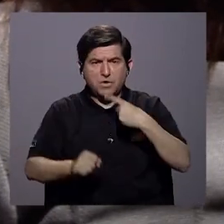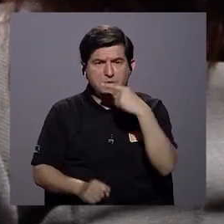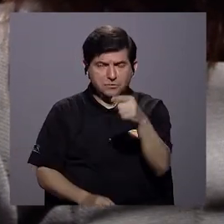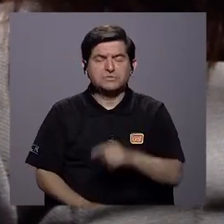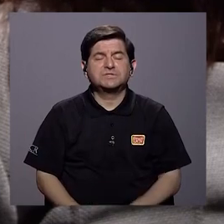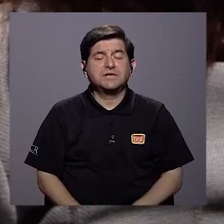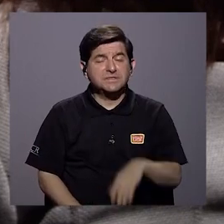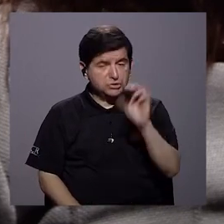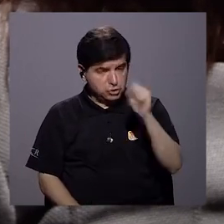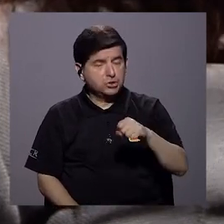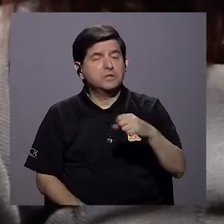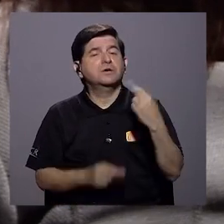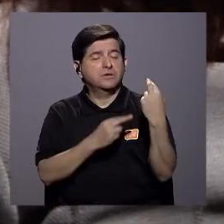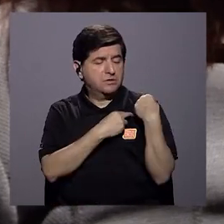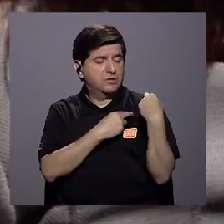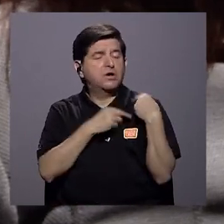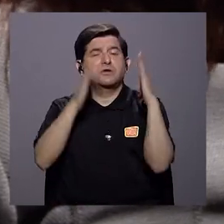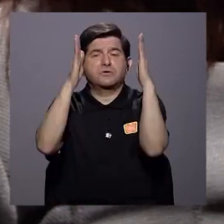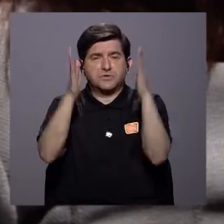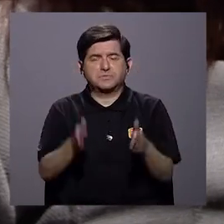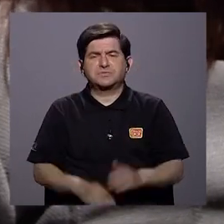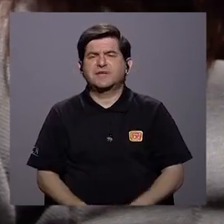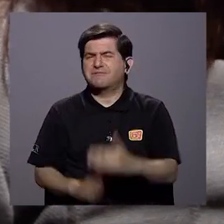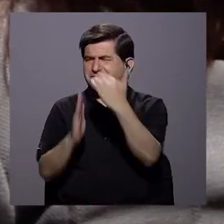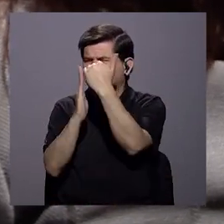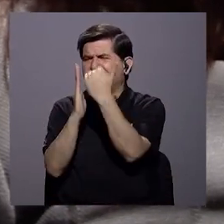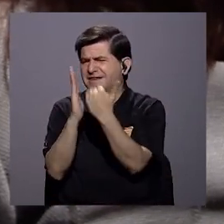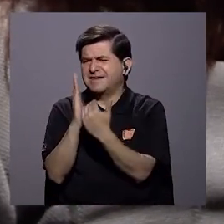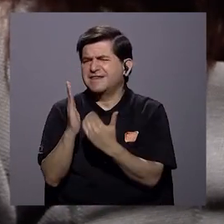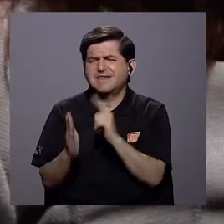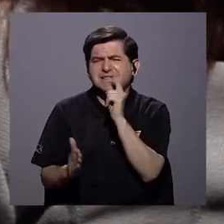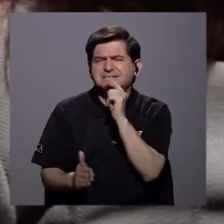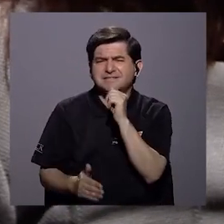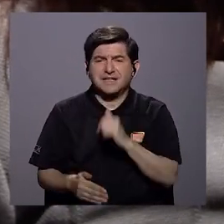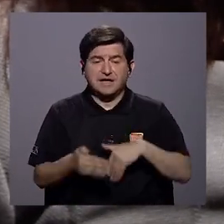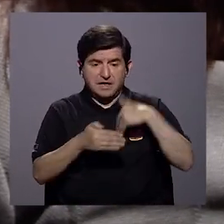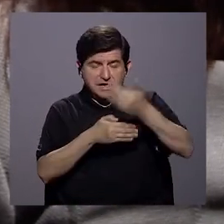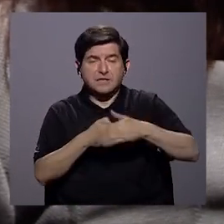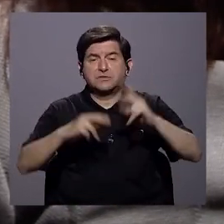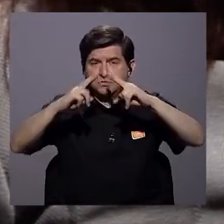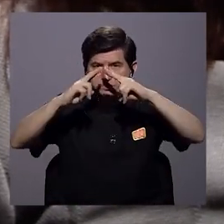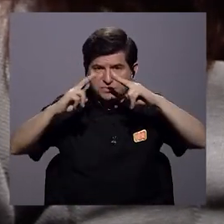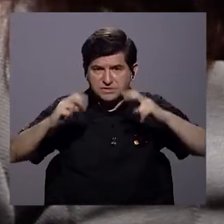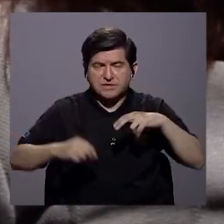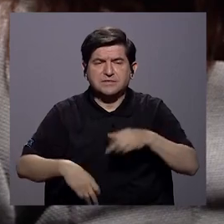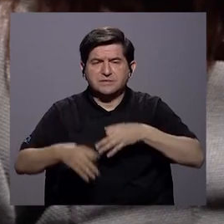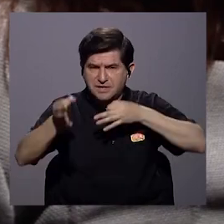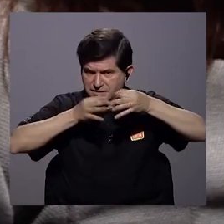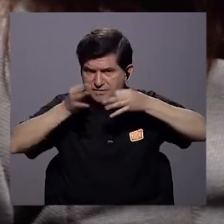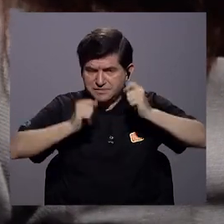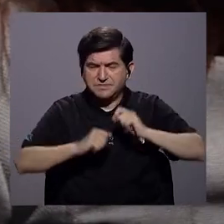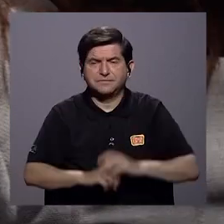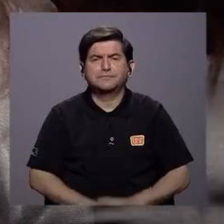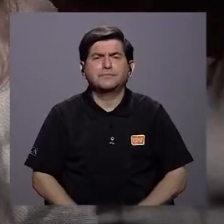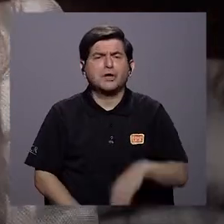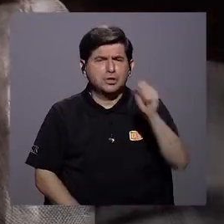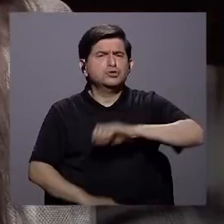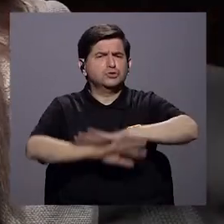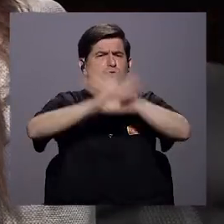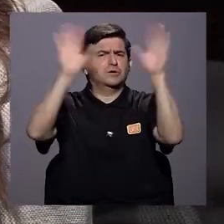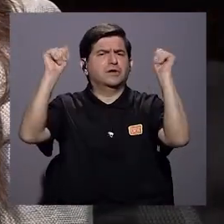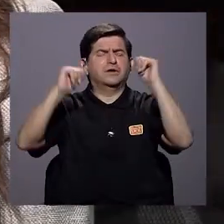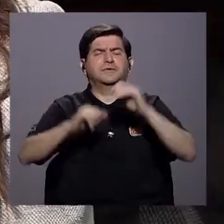llamarles los responsables. ¿Me podría hacer como una lista de responsables para luego pasar a todo esto que me estaba un poco tratando de explicar? Claro,